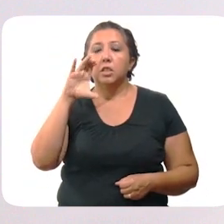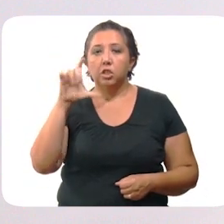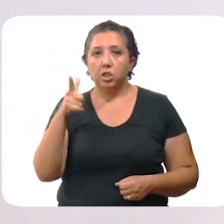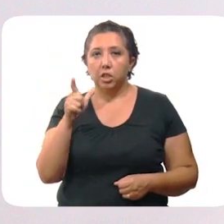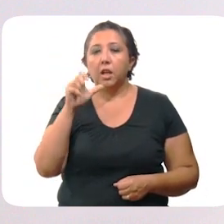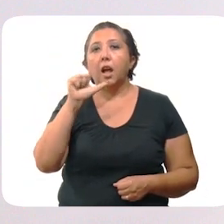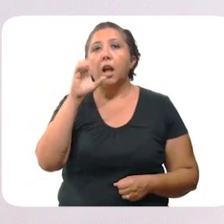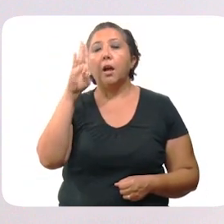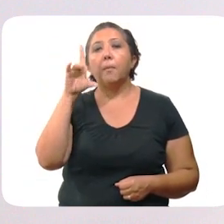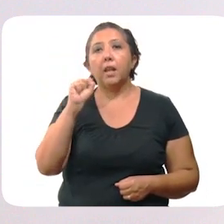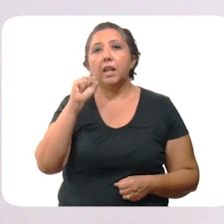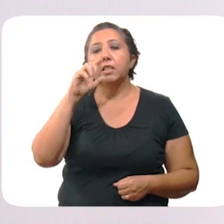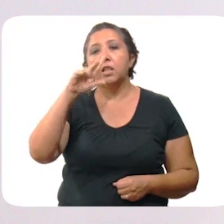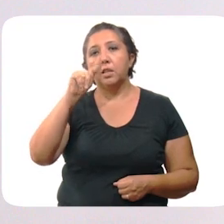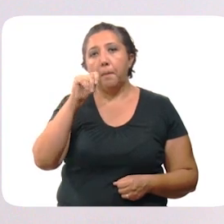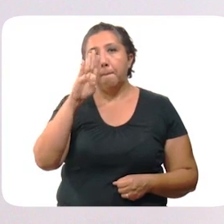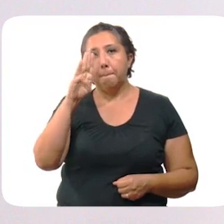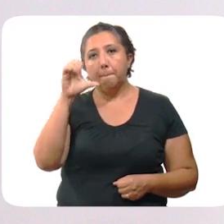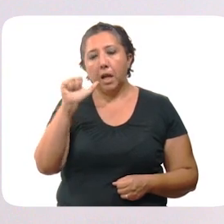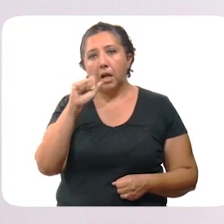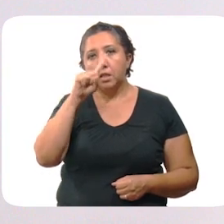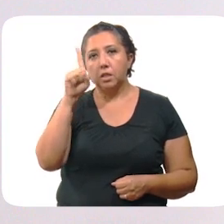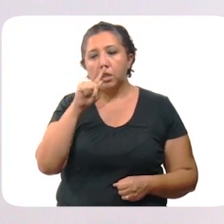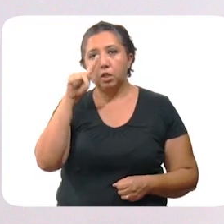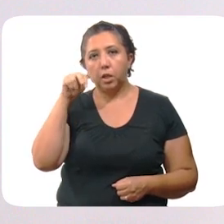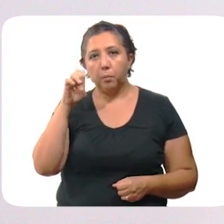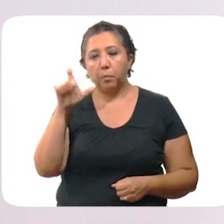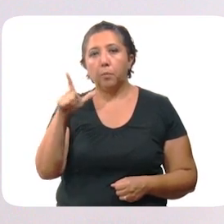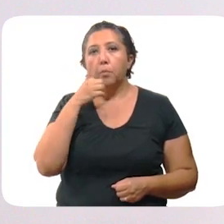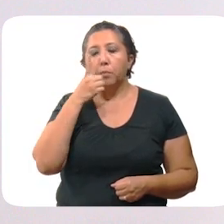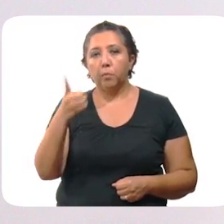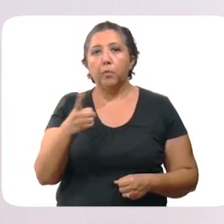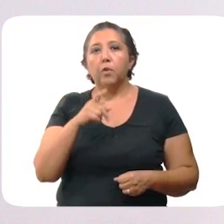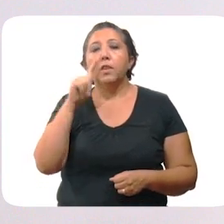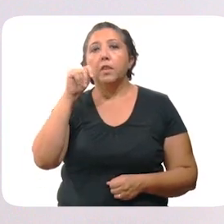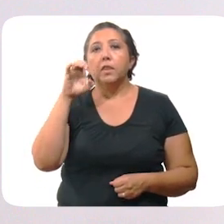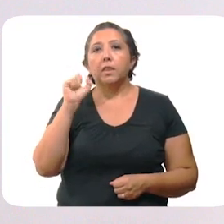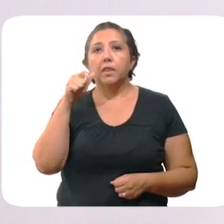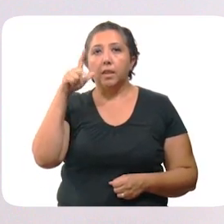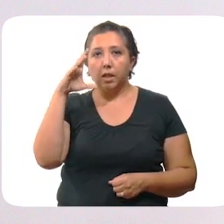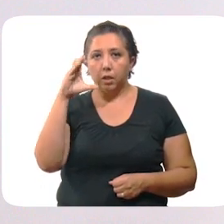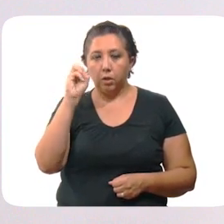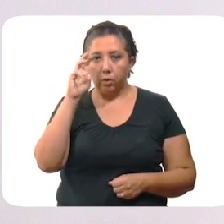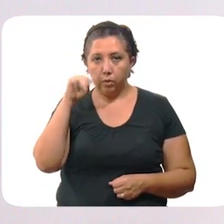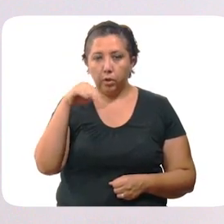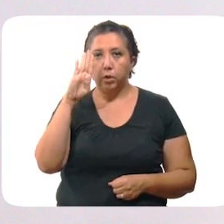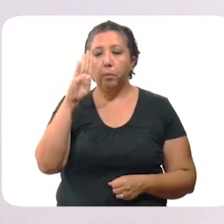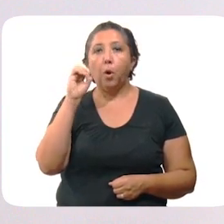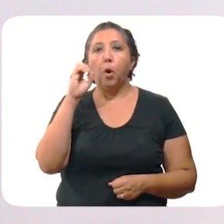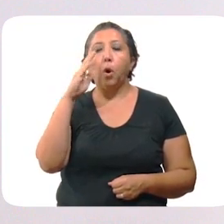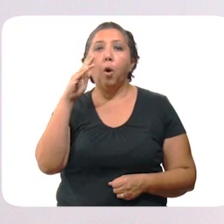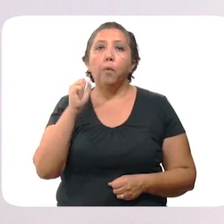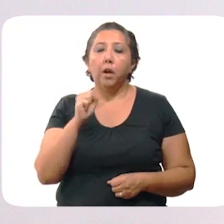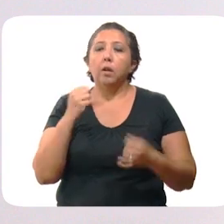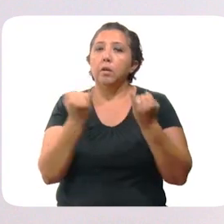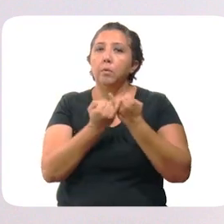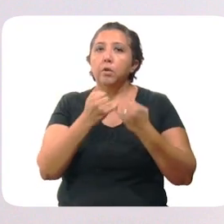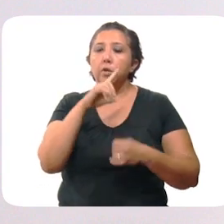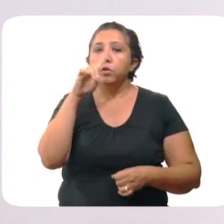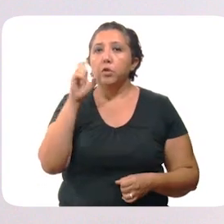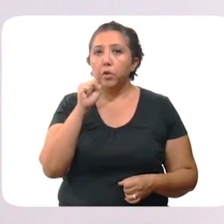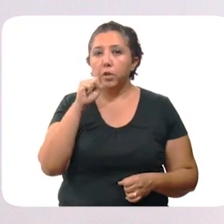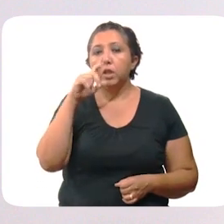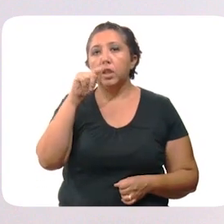Abalá, Cantamayec, Chaxinquín, Baca, Tzemul, Jocabá, Cantunil, Tecom, Canzacab y Bocobá. Igual en